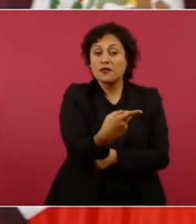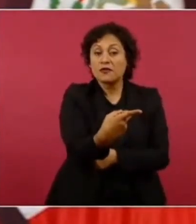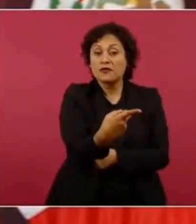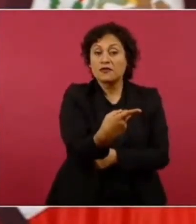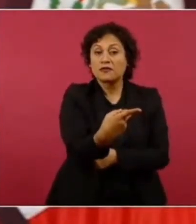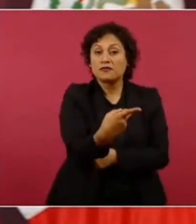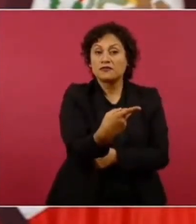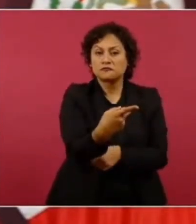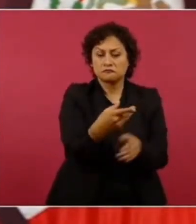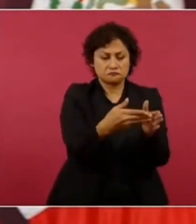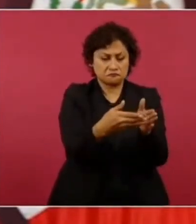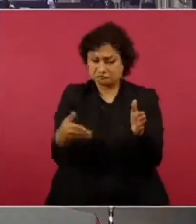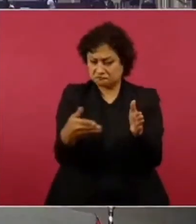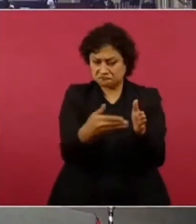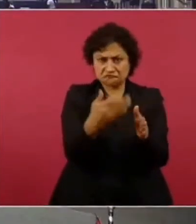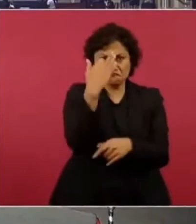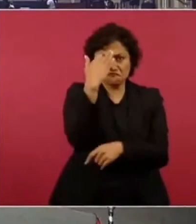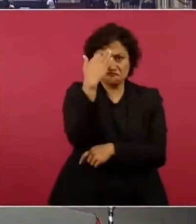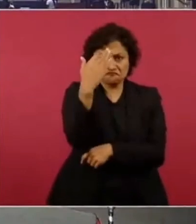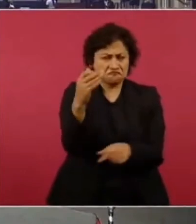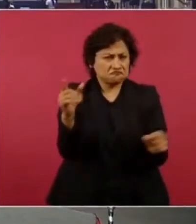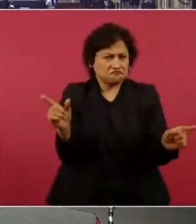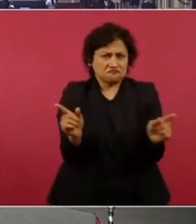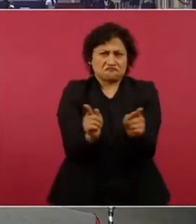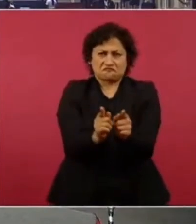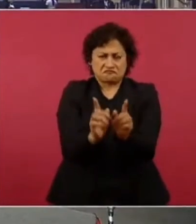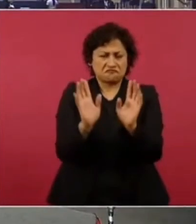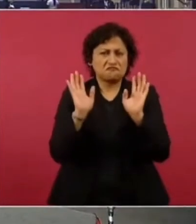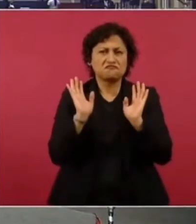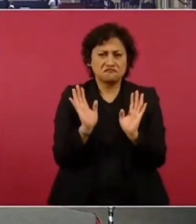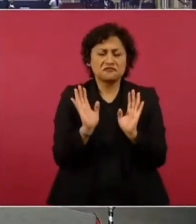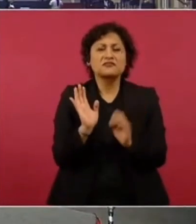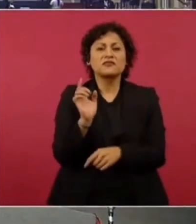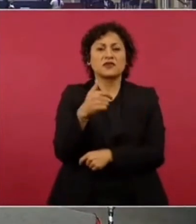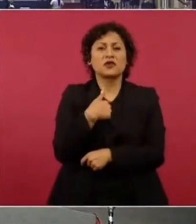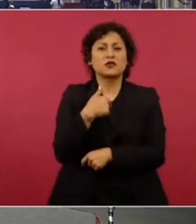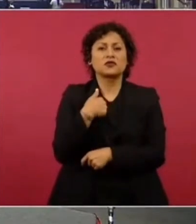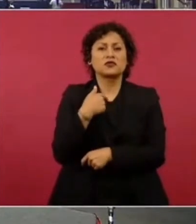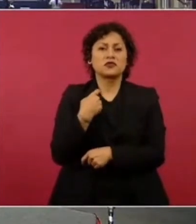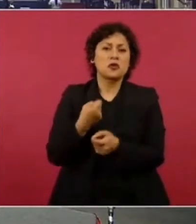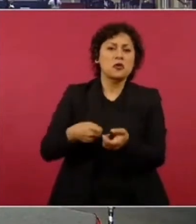muy poco tiempo en lo que duro parado en un solo pie